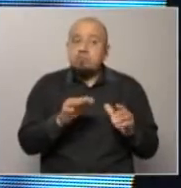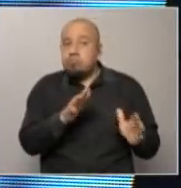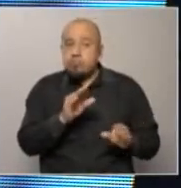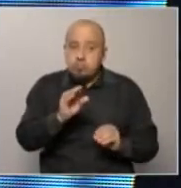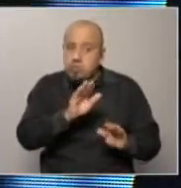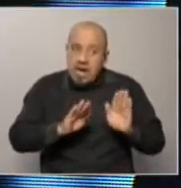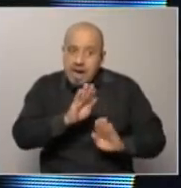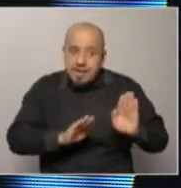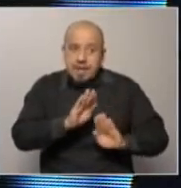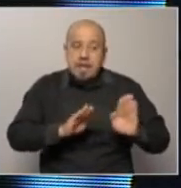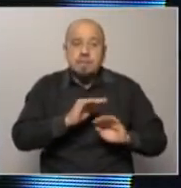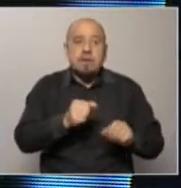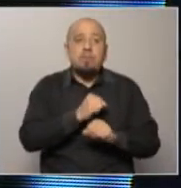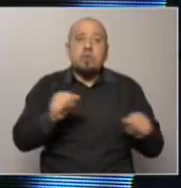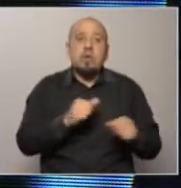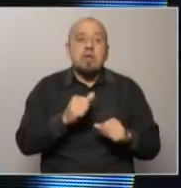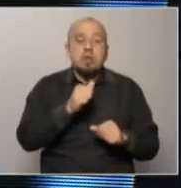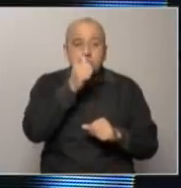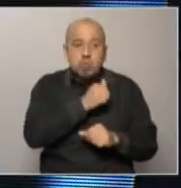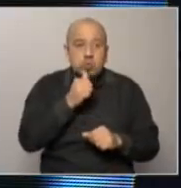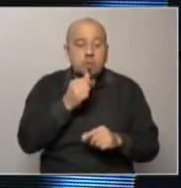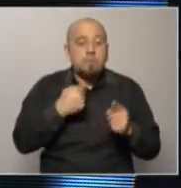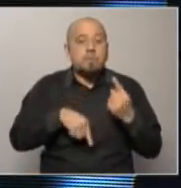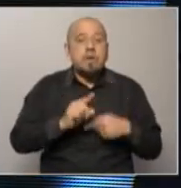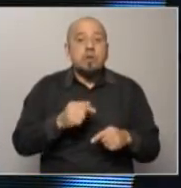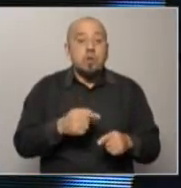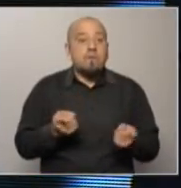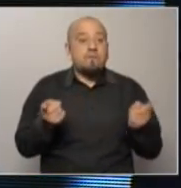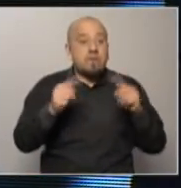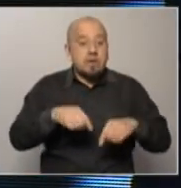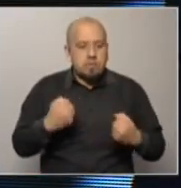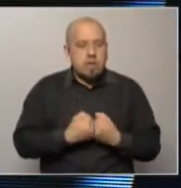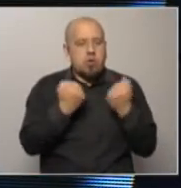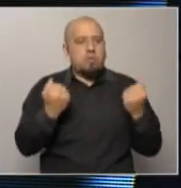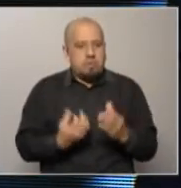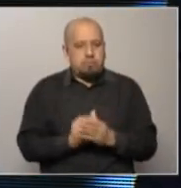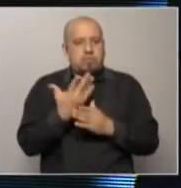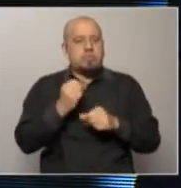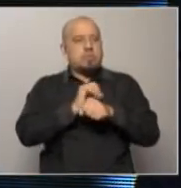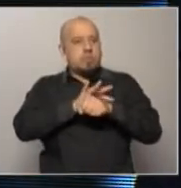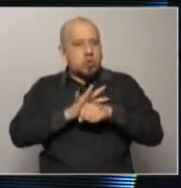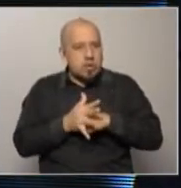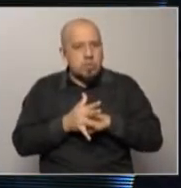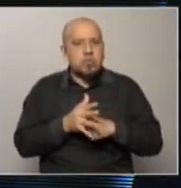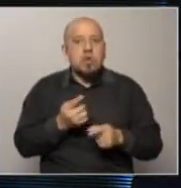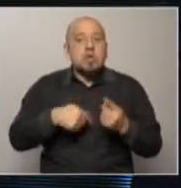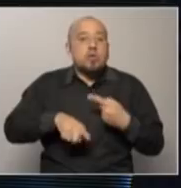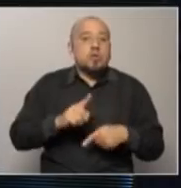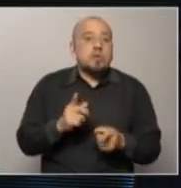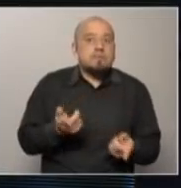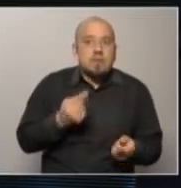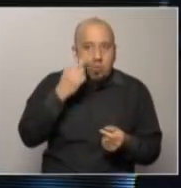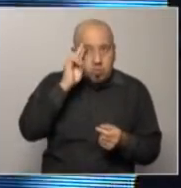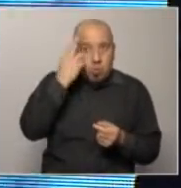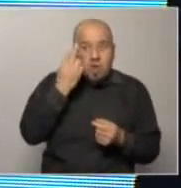crecer y para salir del lugar que estábamos sin embargo lleva la pandemia y Uruguay no solamente